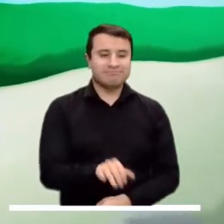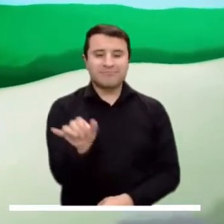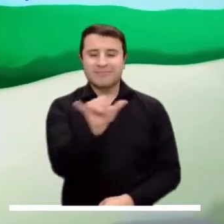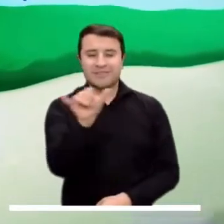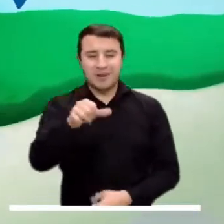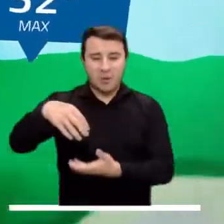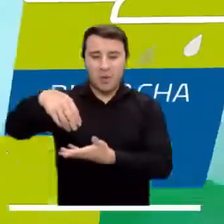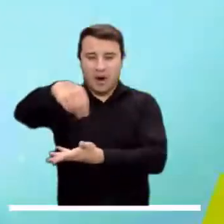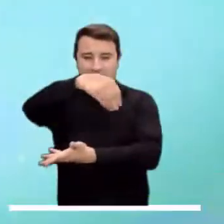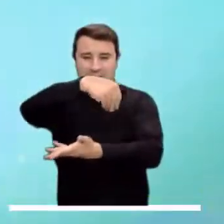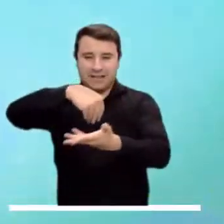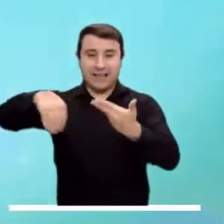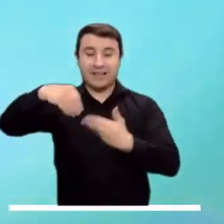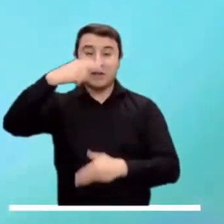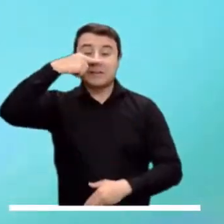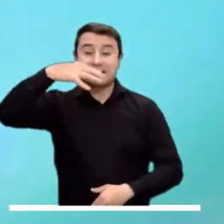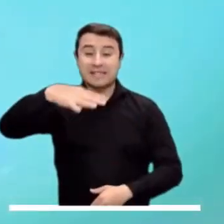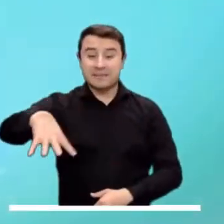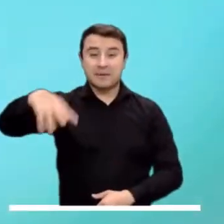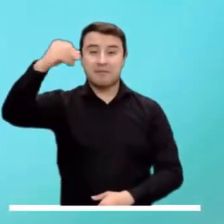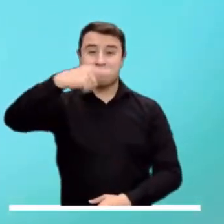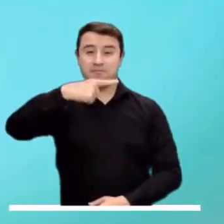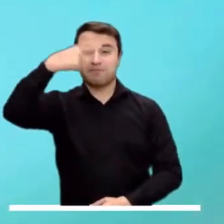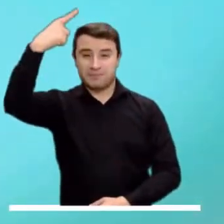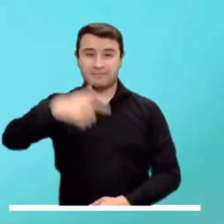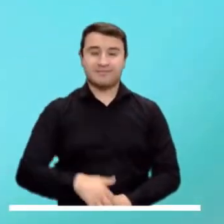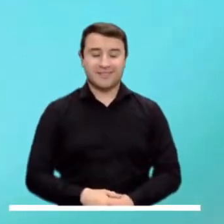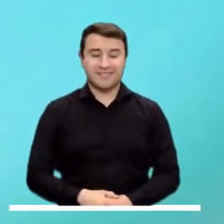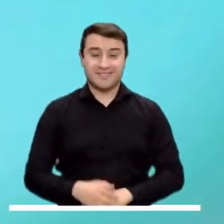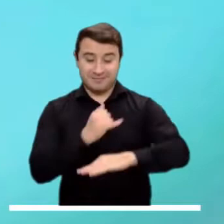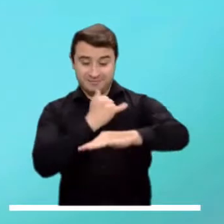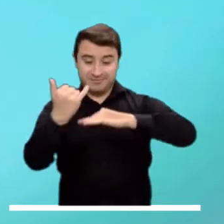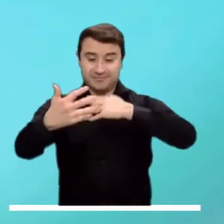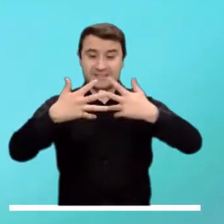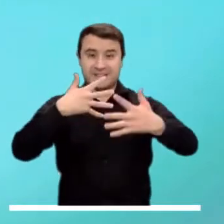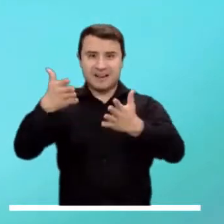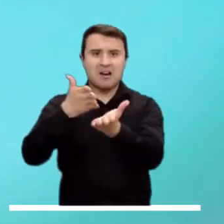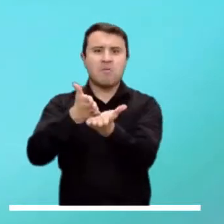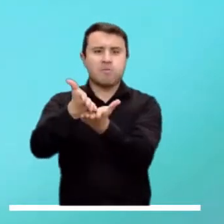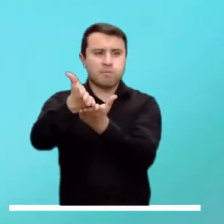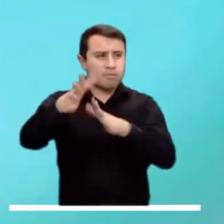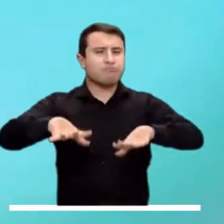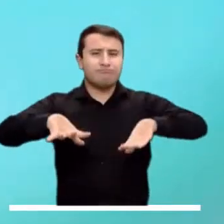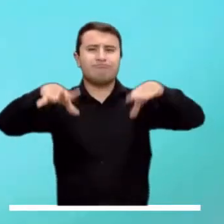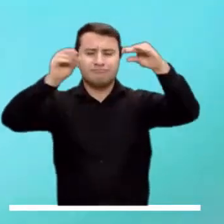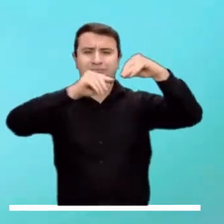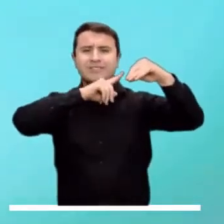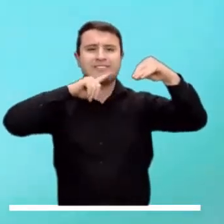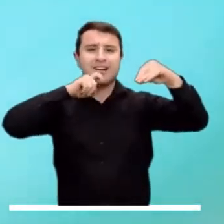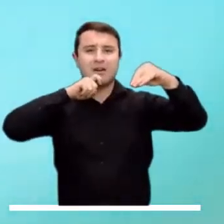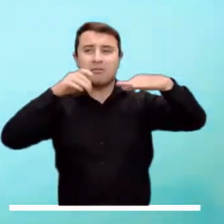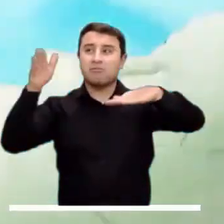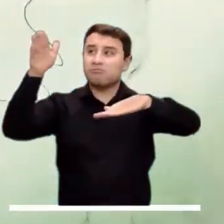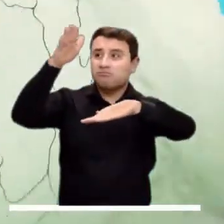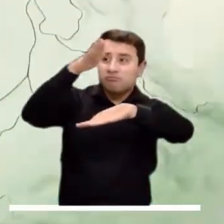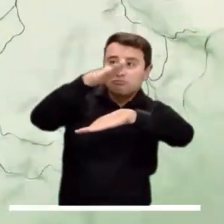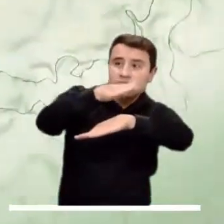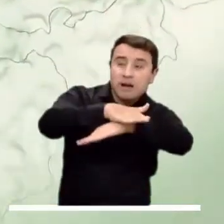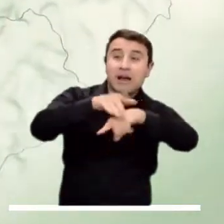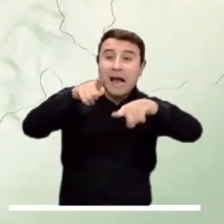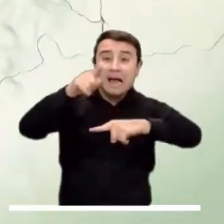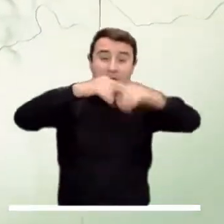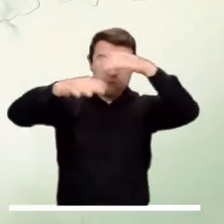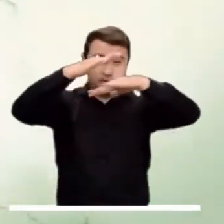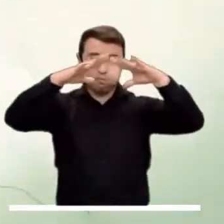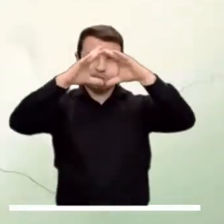Atlántico y en la Sierra Nevada de Santa Marta. Predomina el tiempo seco en San Andrés y Providencia, aunque durante la tarde el cielo estará